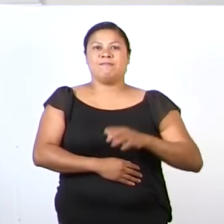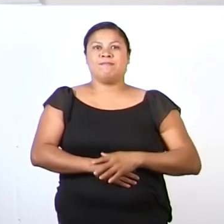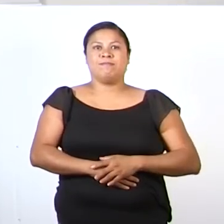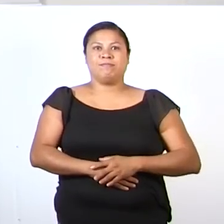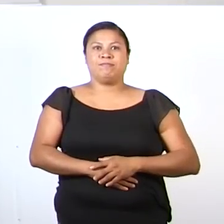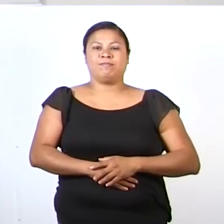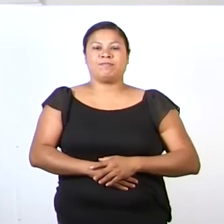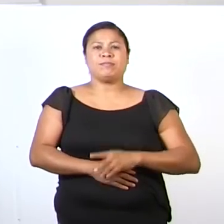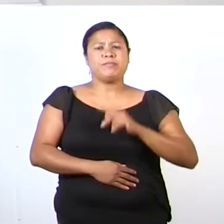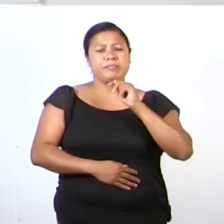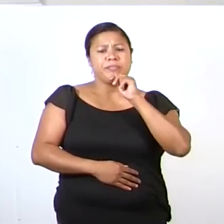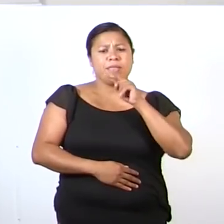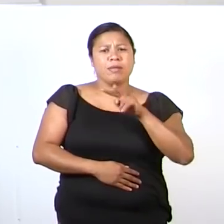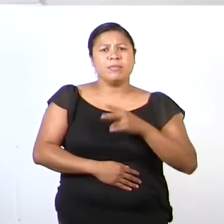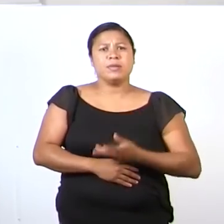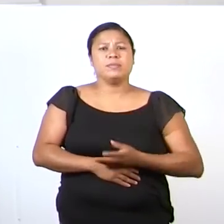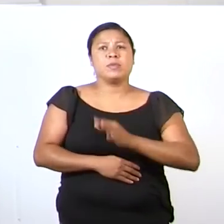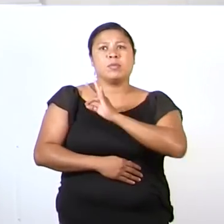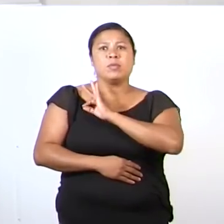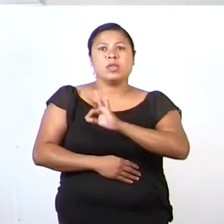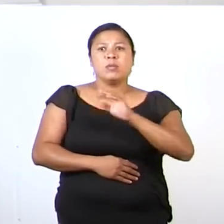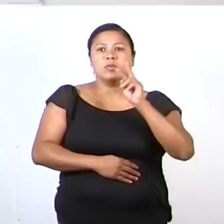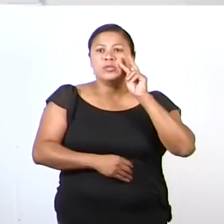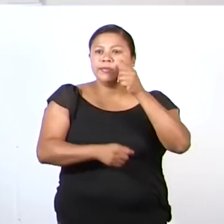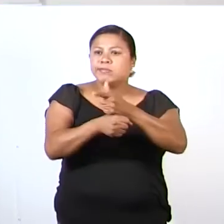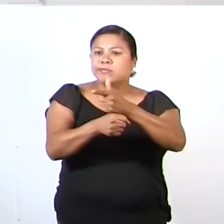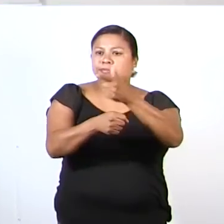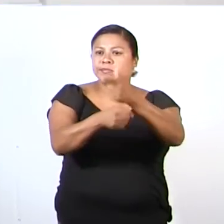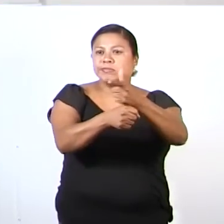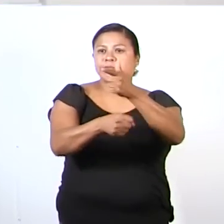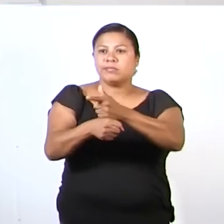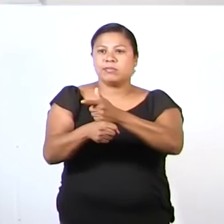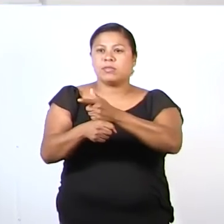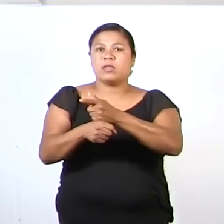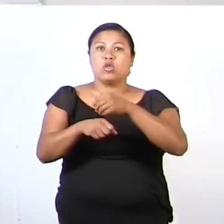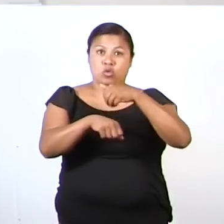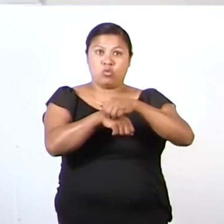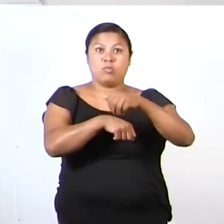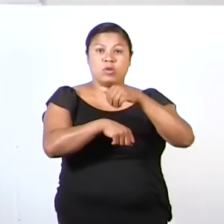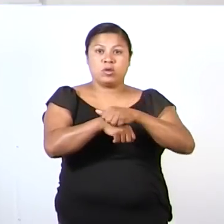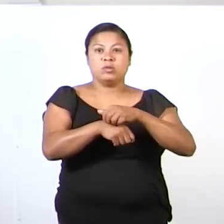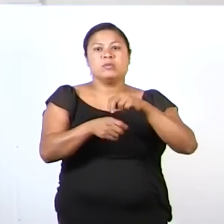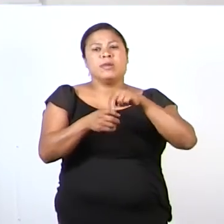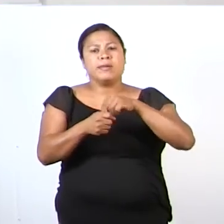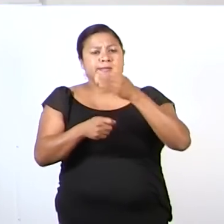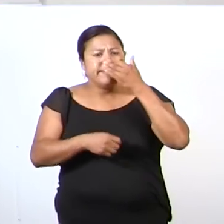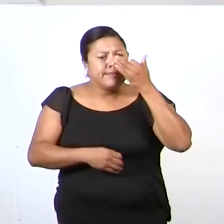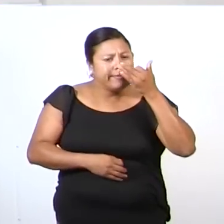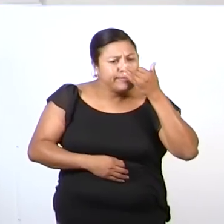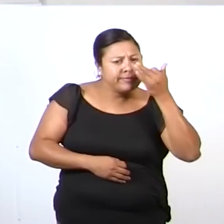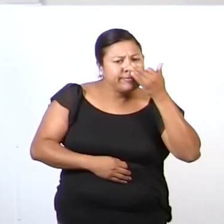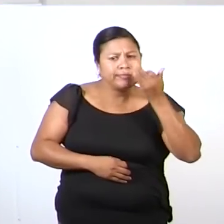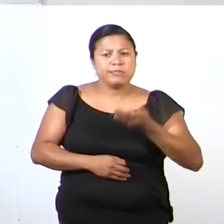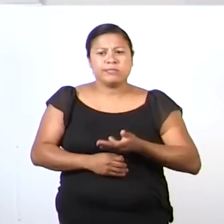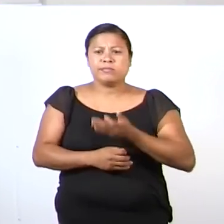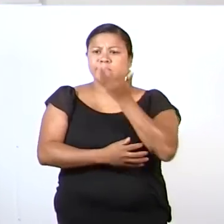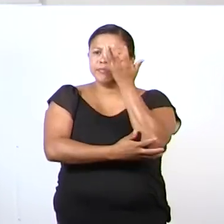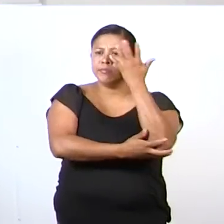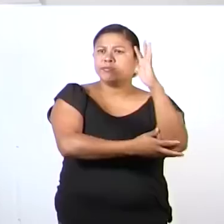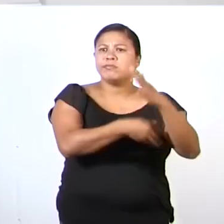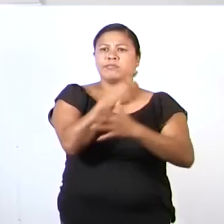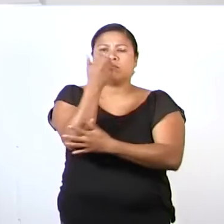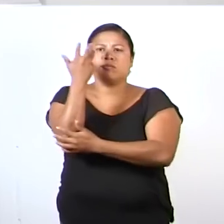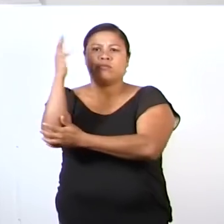También podemos encontrar los números en flores, en árboles,